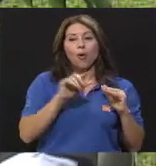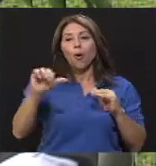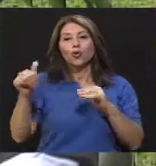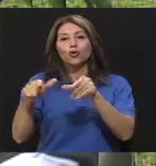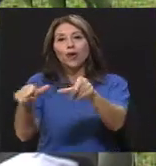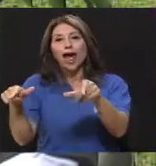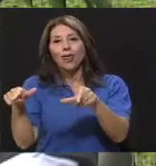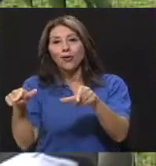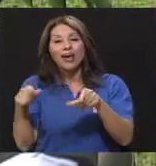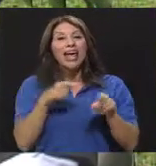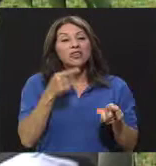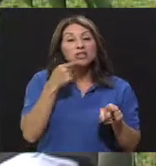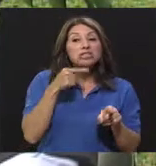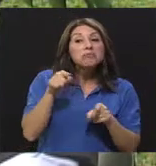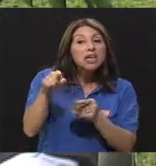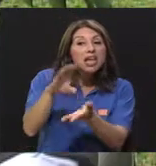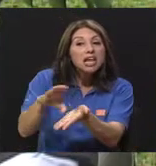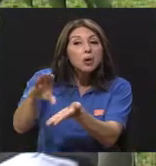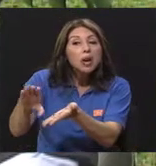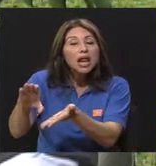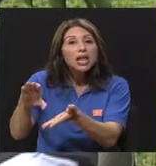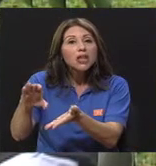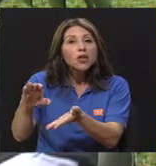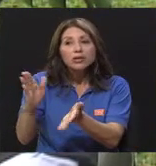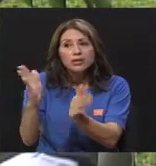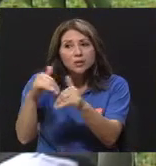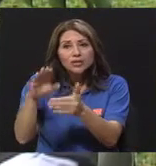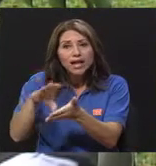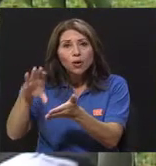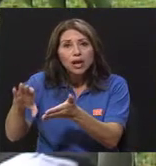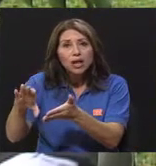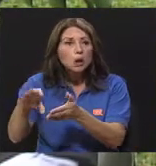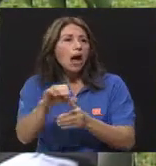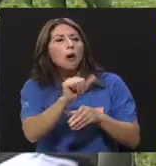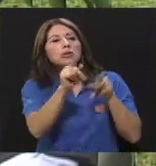no están en el colegio de que alguien les explique en algún lado y usualmente en la calle.